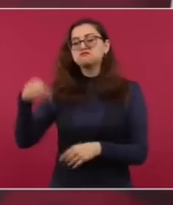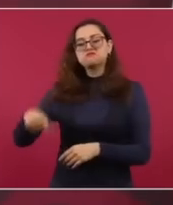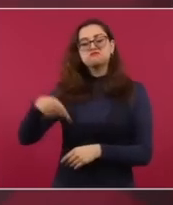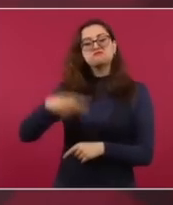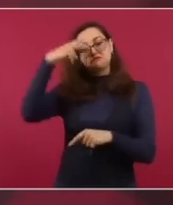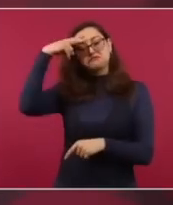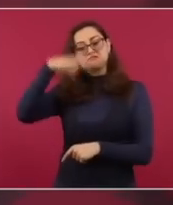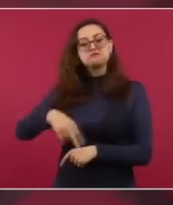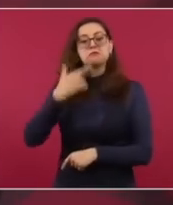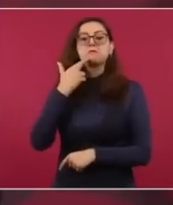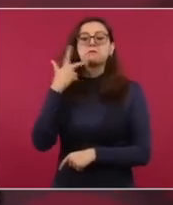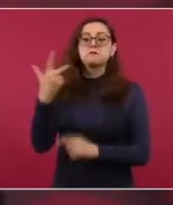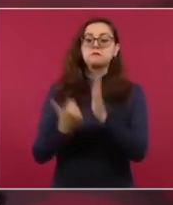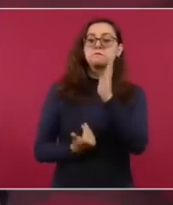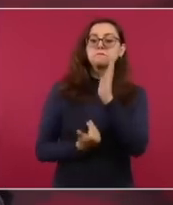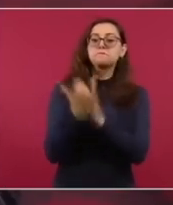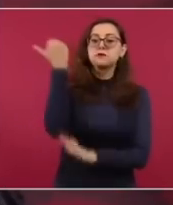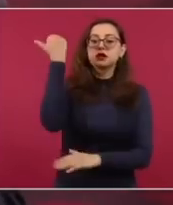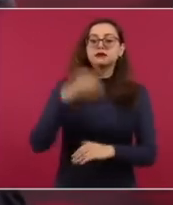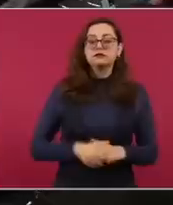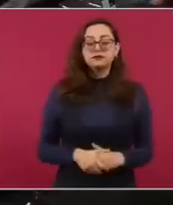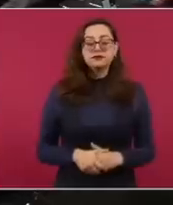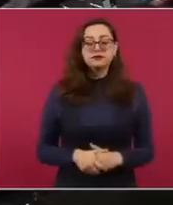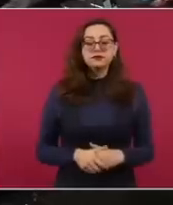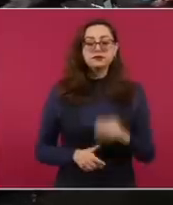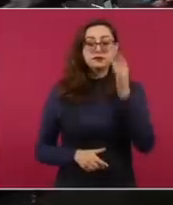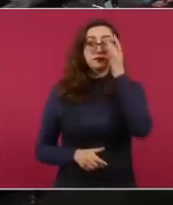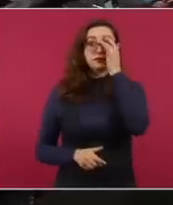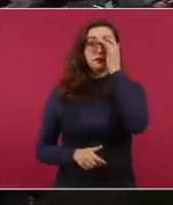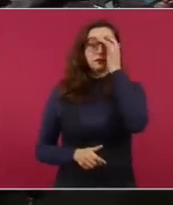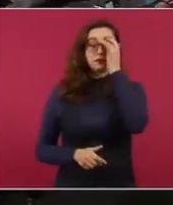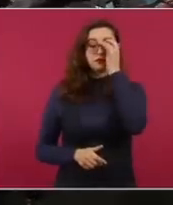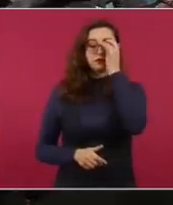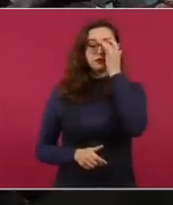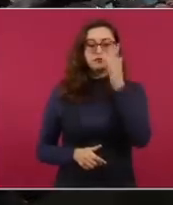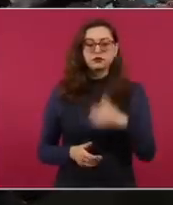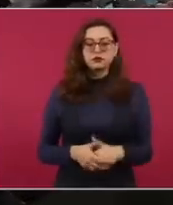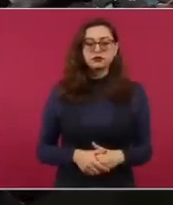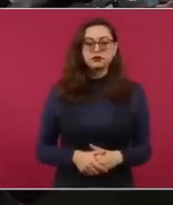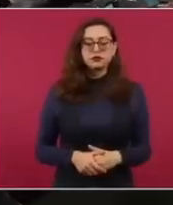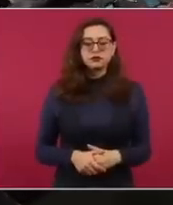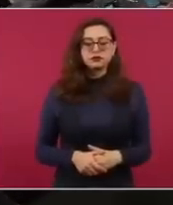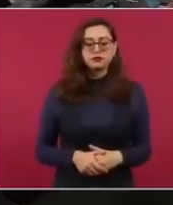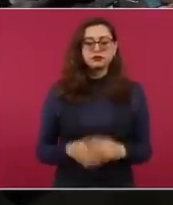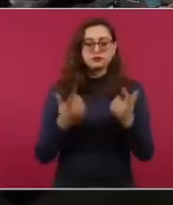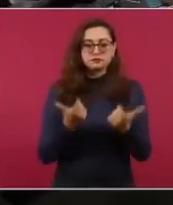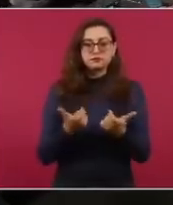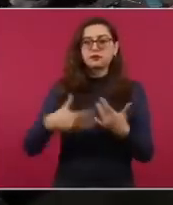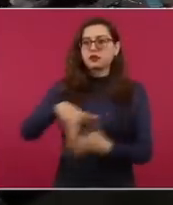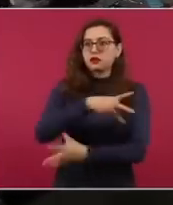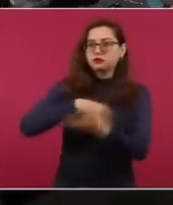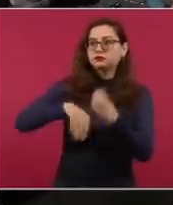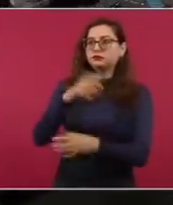Están creciendo las inversiones tanto